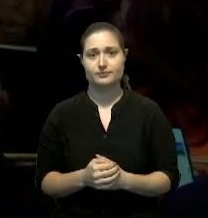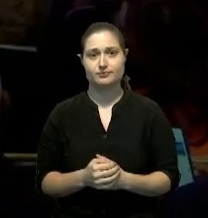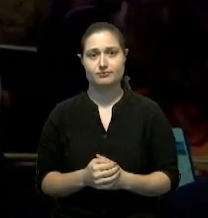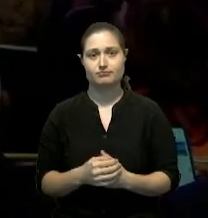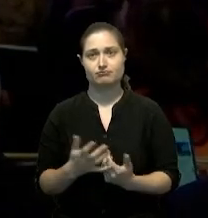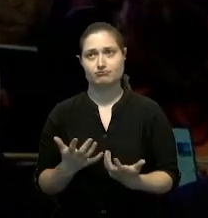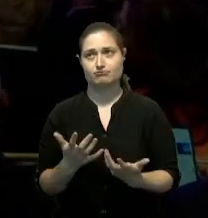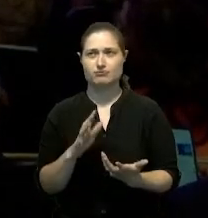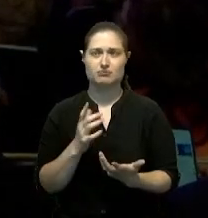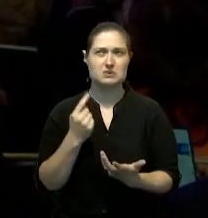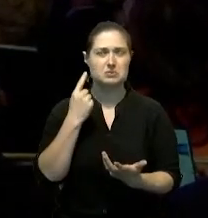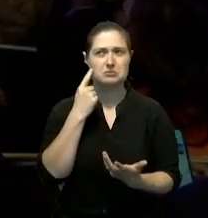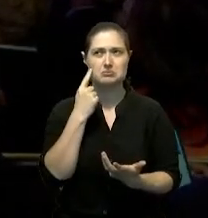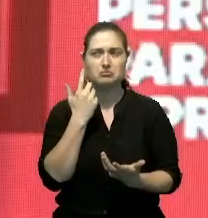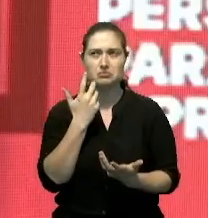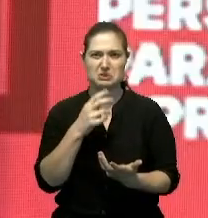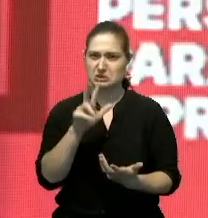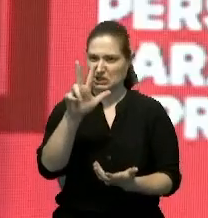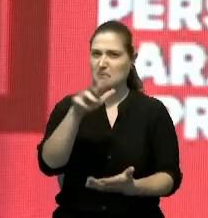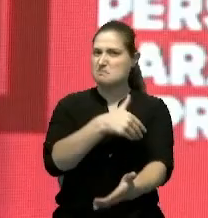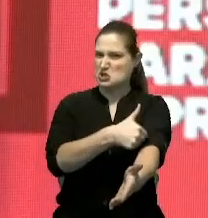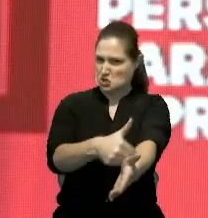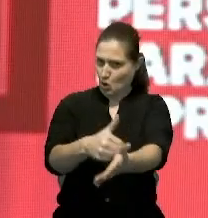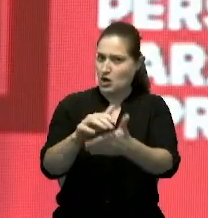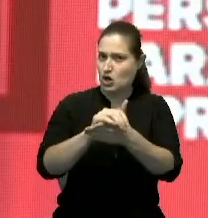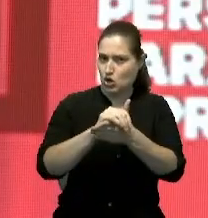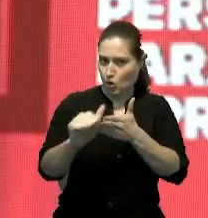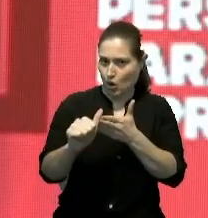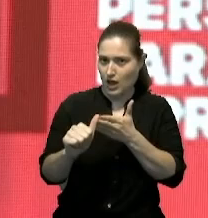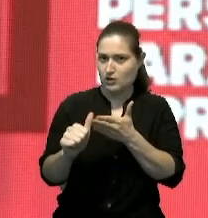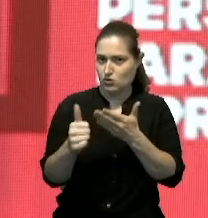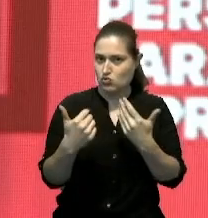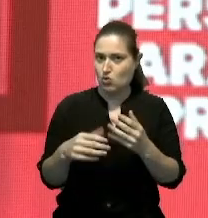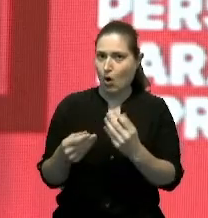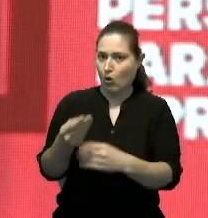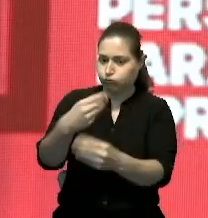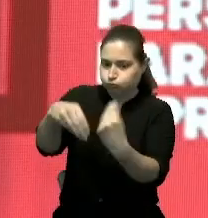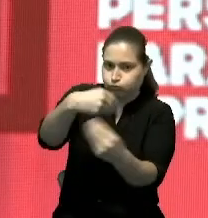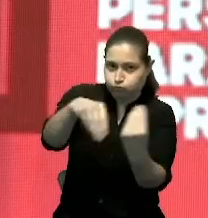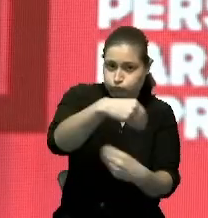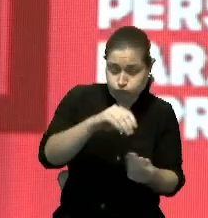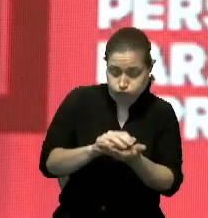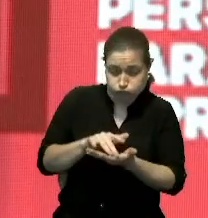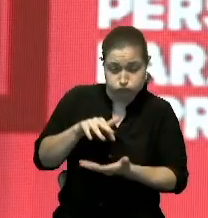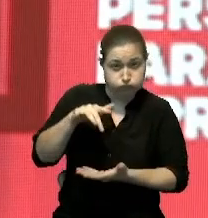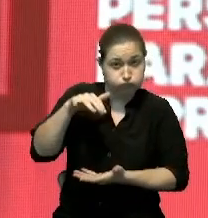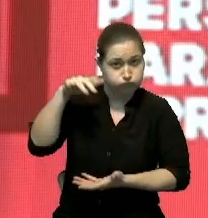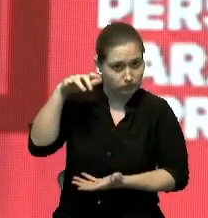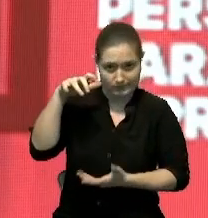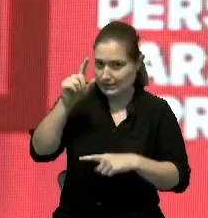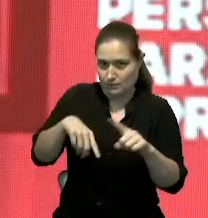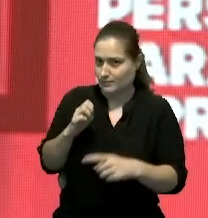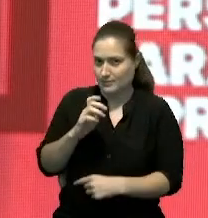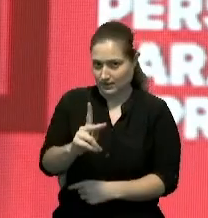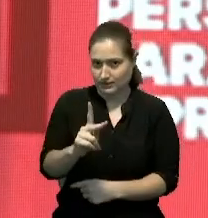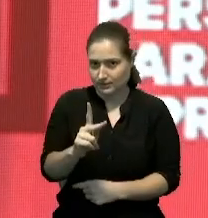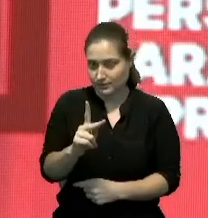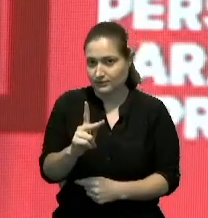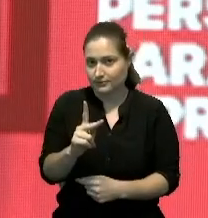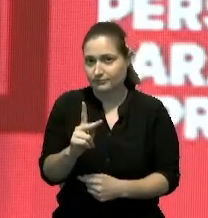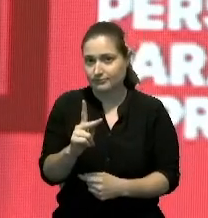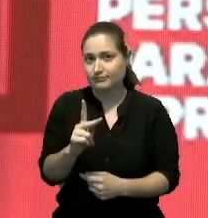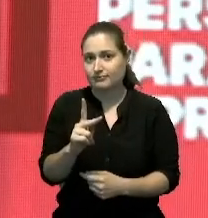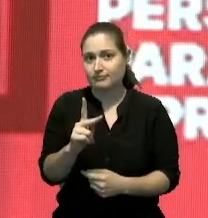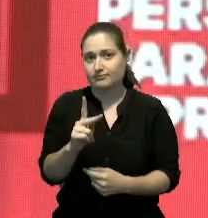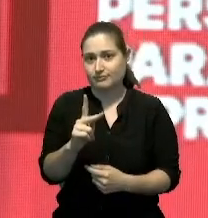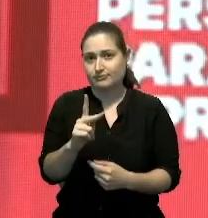estoy seguro que es más de 3 millones de dólares en cooperación internacional de fondos no reembolsables, por mí debe